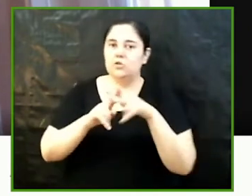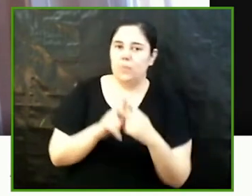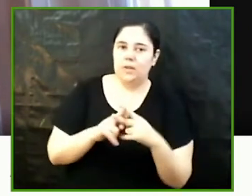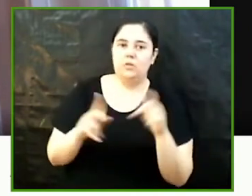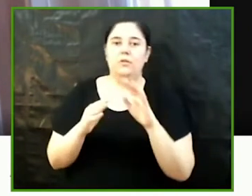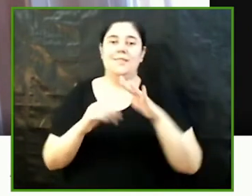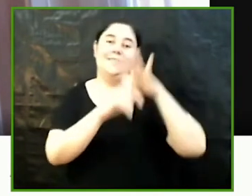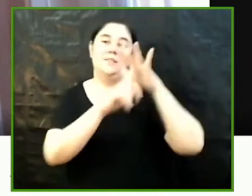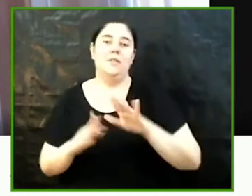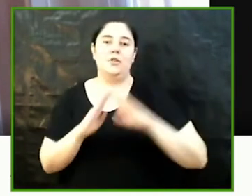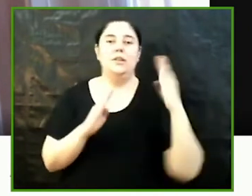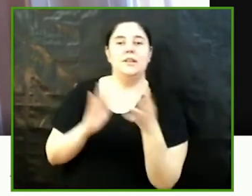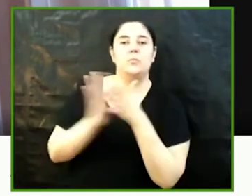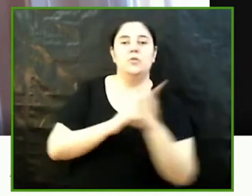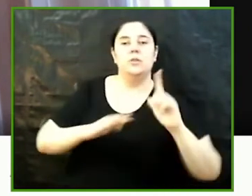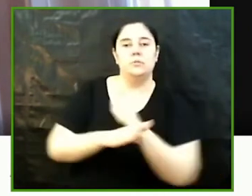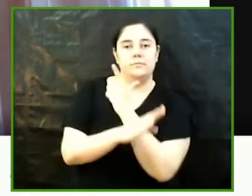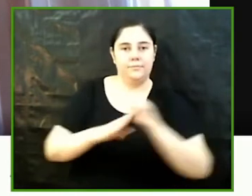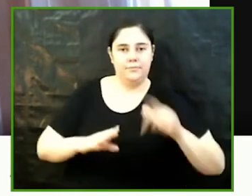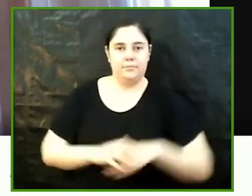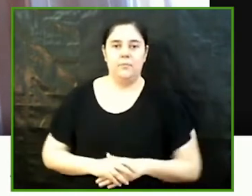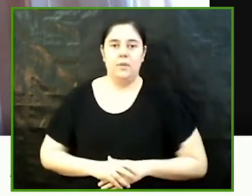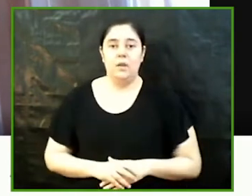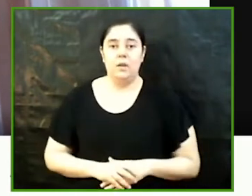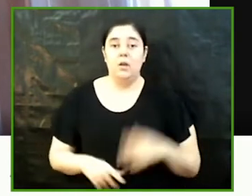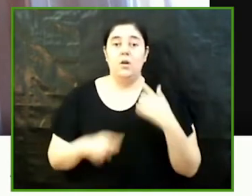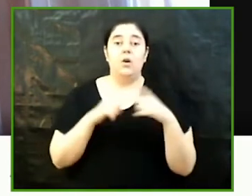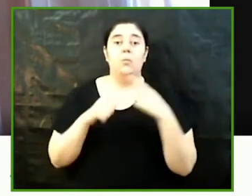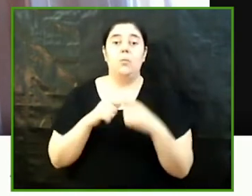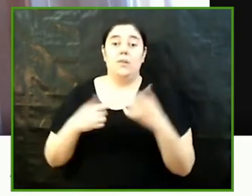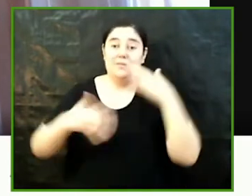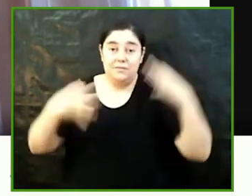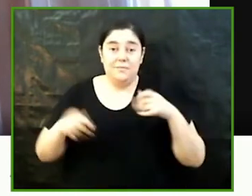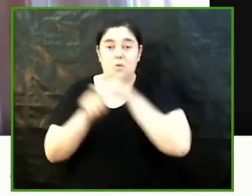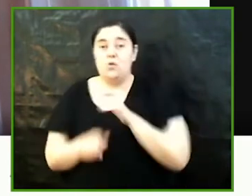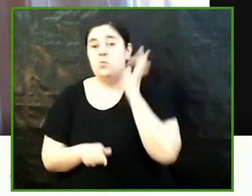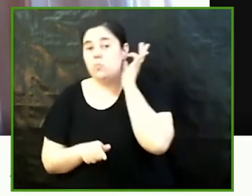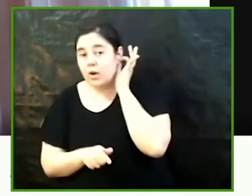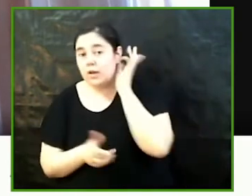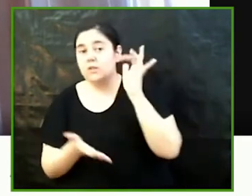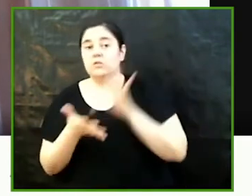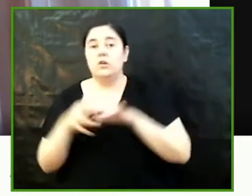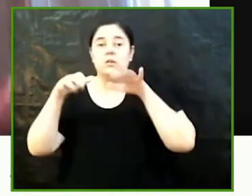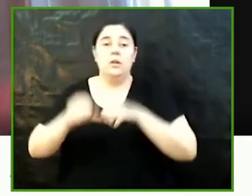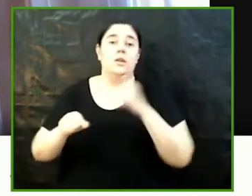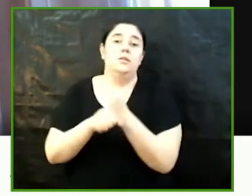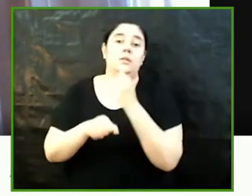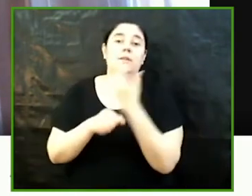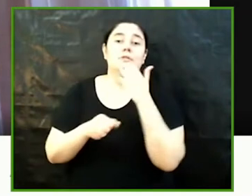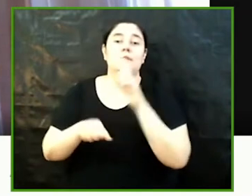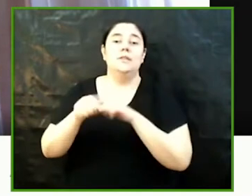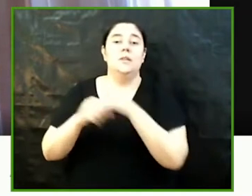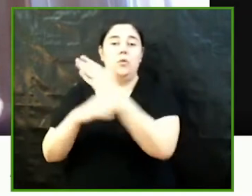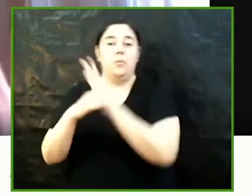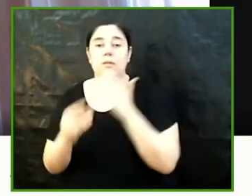sexo esto enmarca en la realidad de que las mujeres ocupan la mayoría de los puestos de trabajo a tiempo parcial en